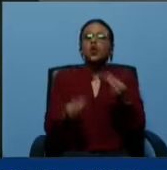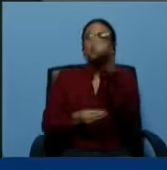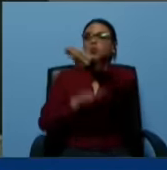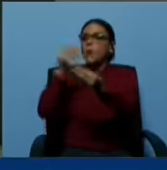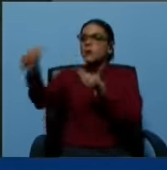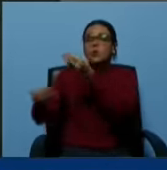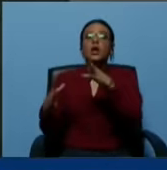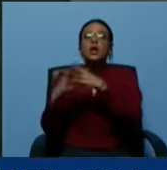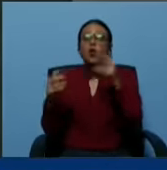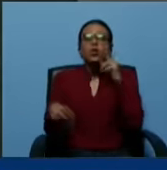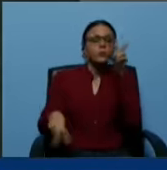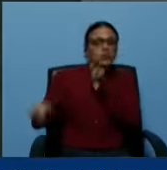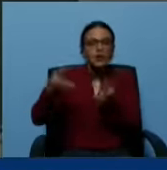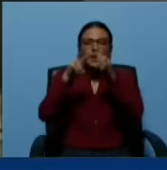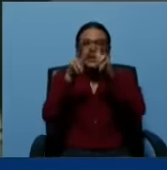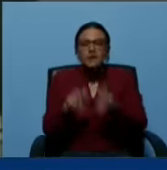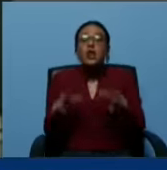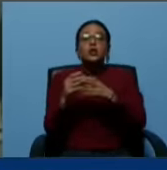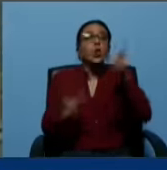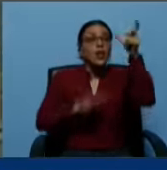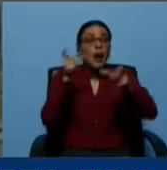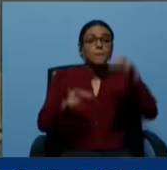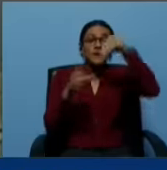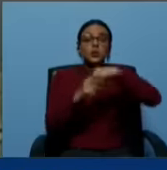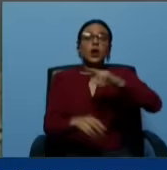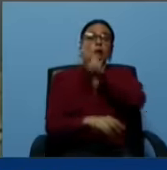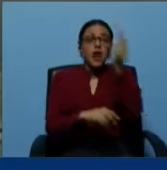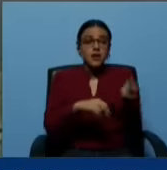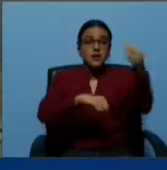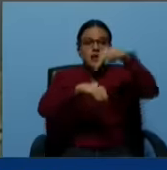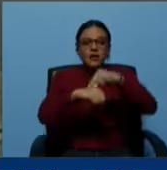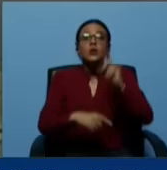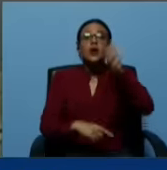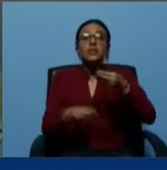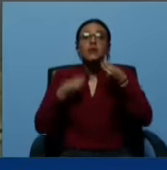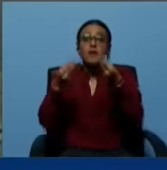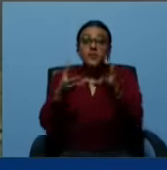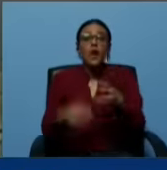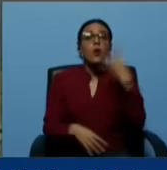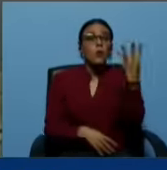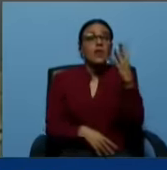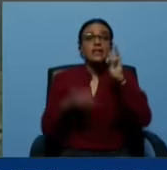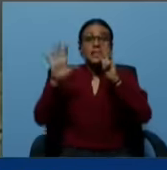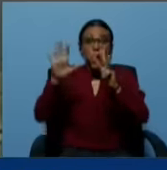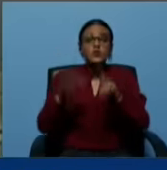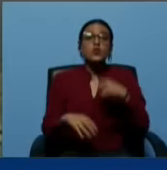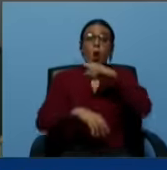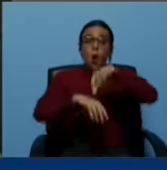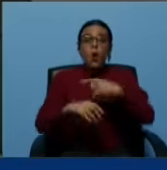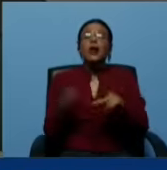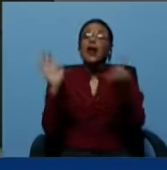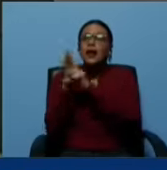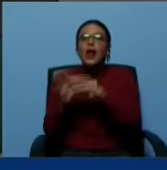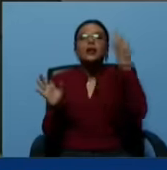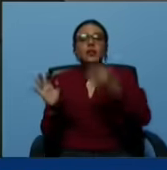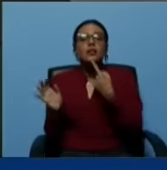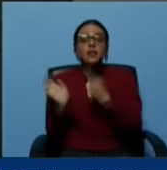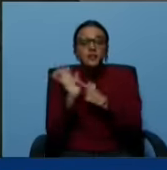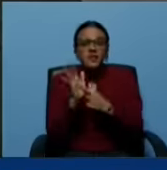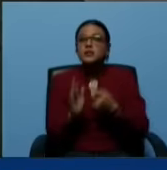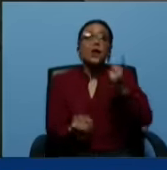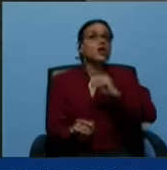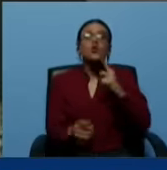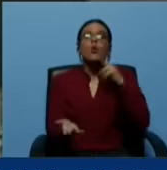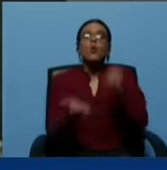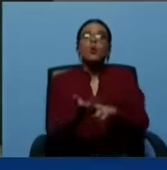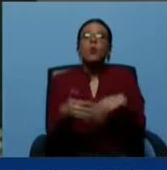todos los electores a nivel nacional. Y ese hecho que tenía que suceder en 48 horas según la ley, hasta el momento eso no ha